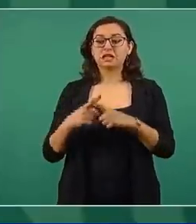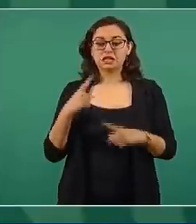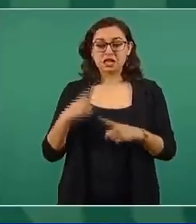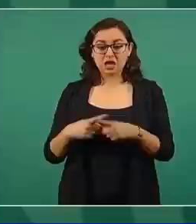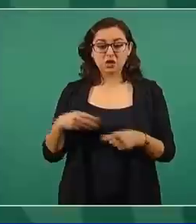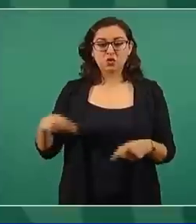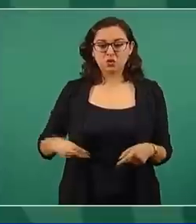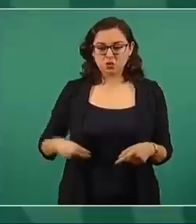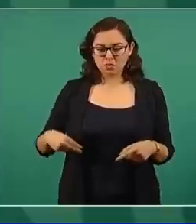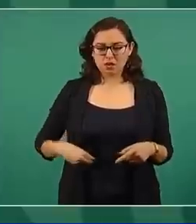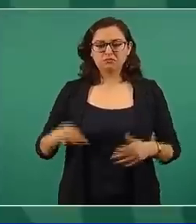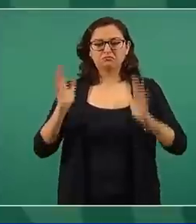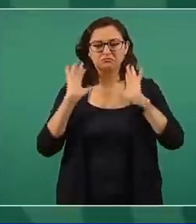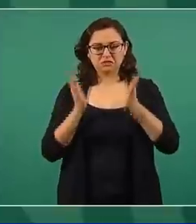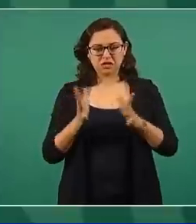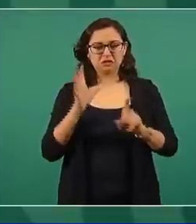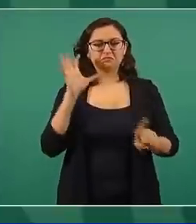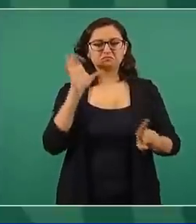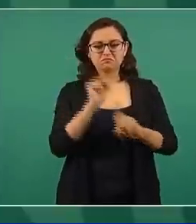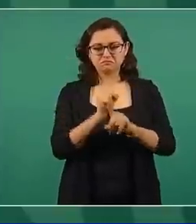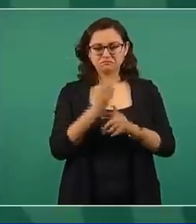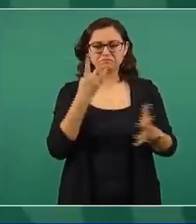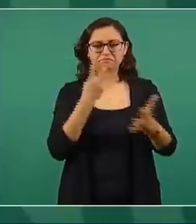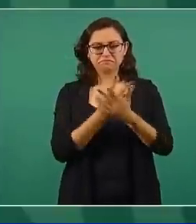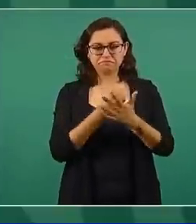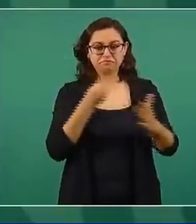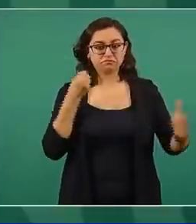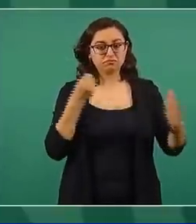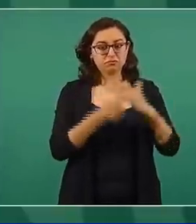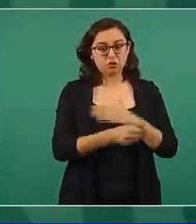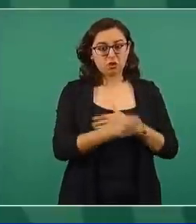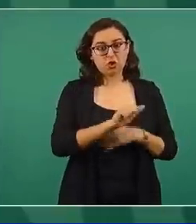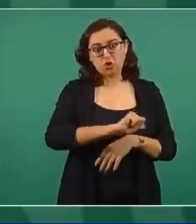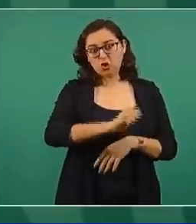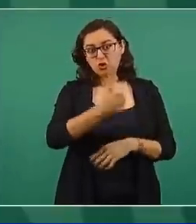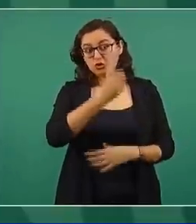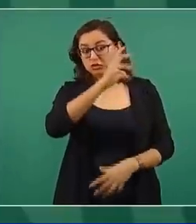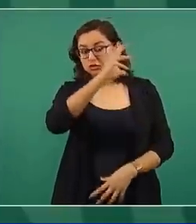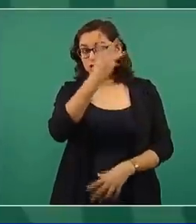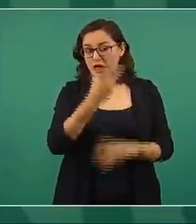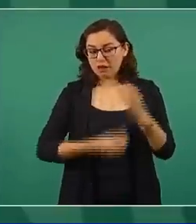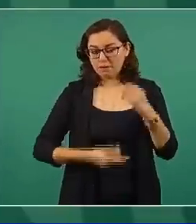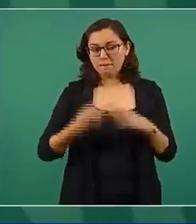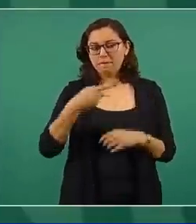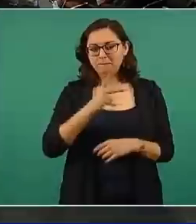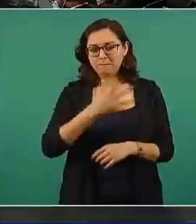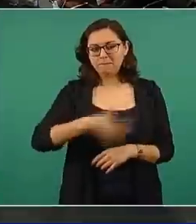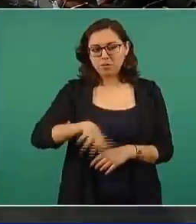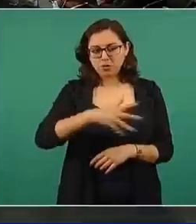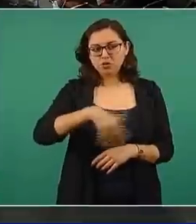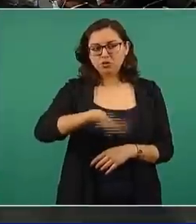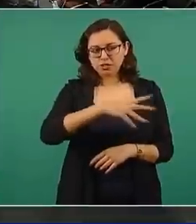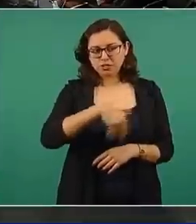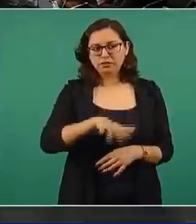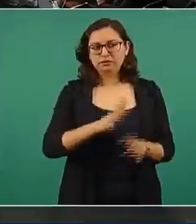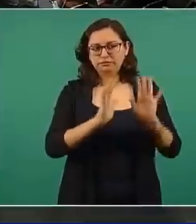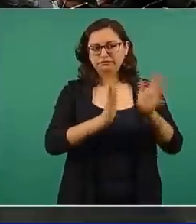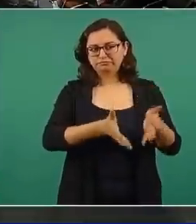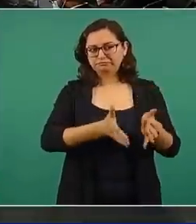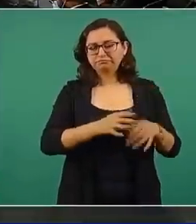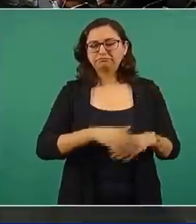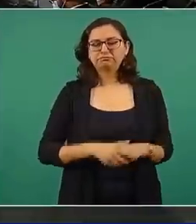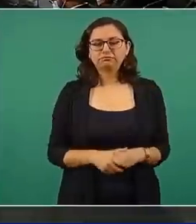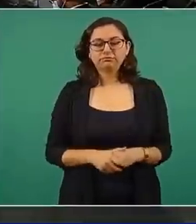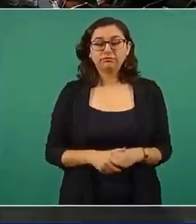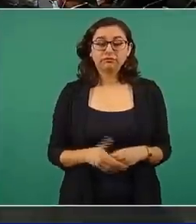otros están prófugos, pero ya se está haciendo justicia. Entonces, vamos a esperar